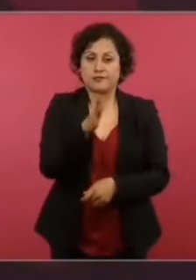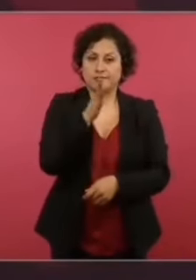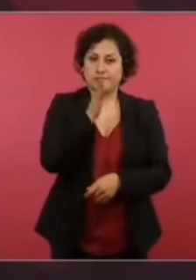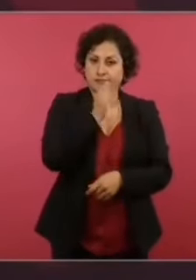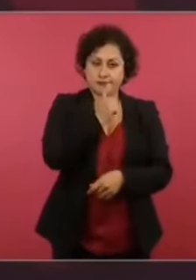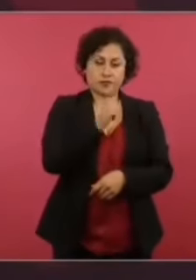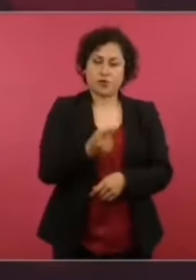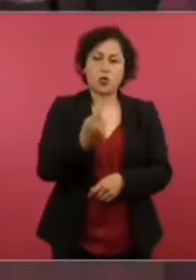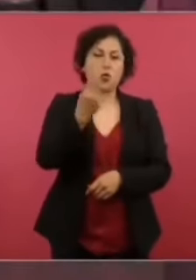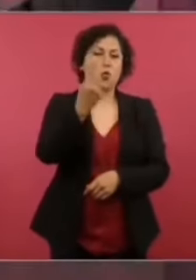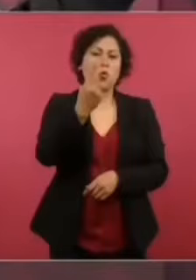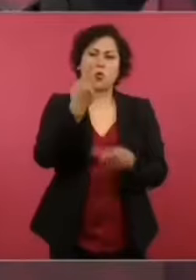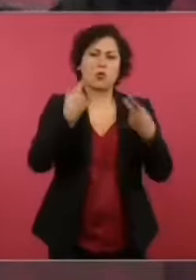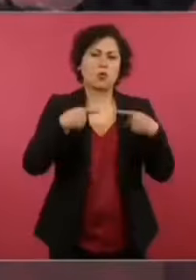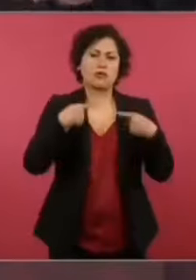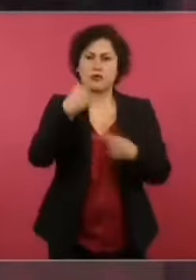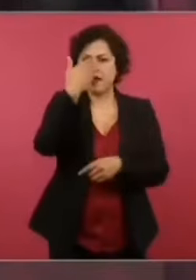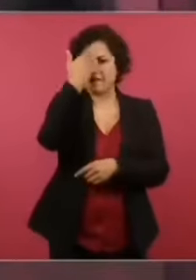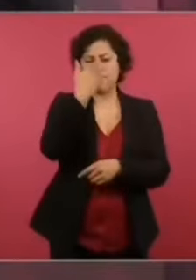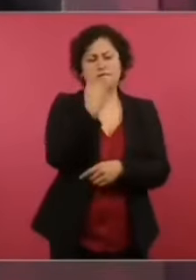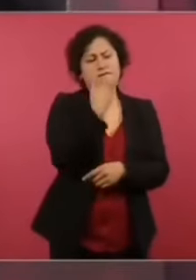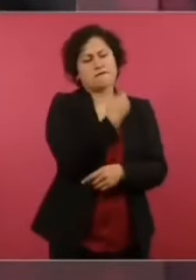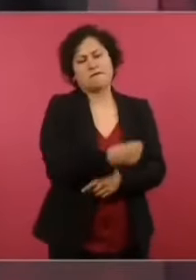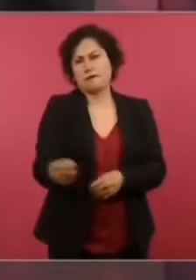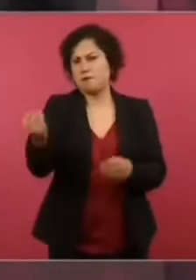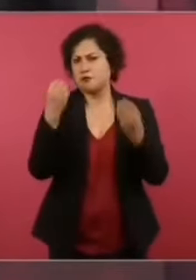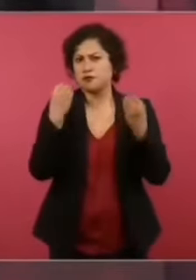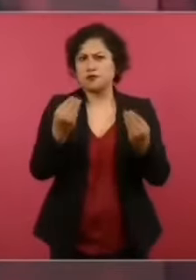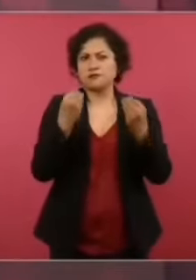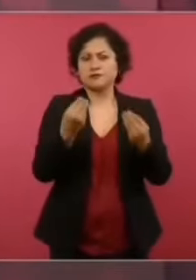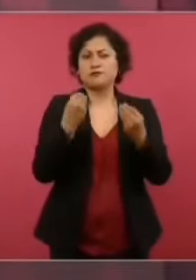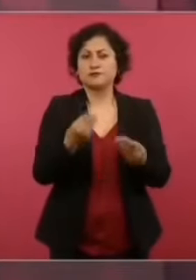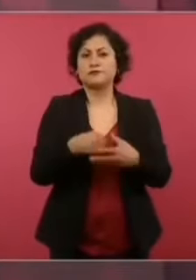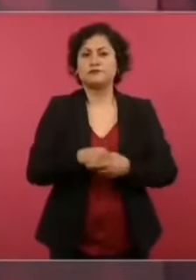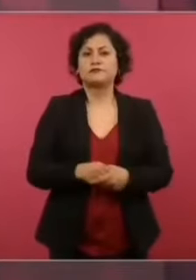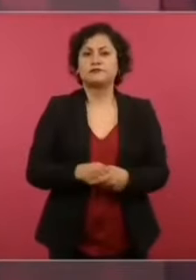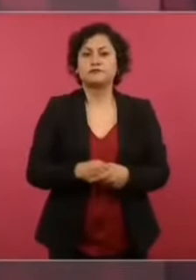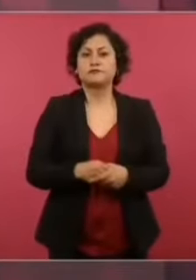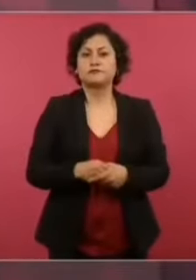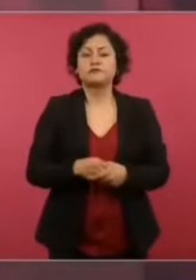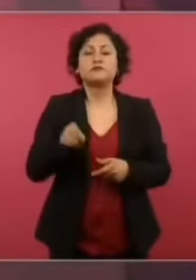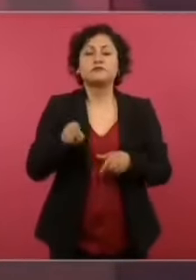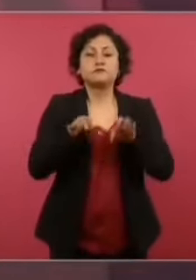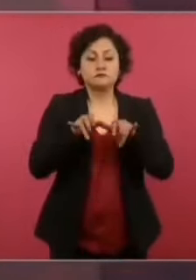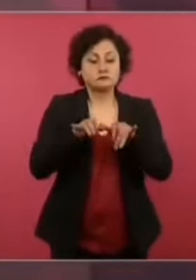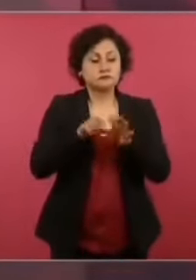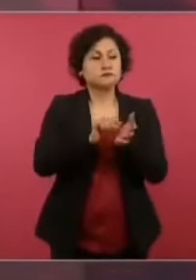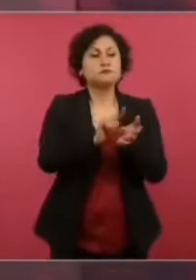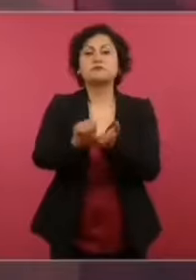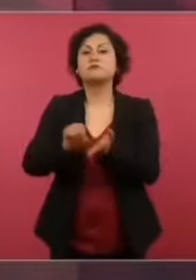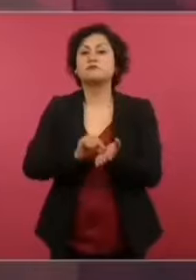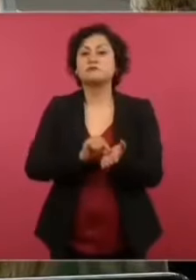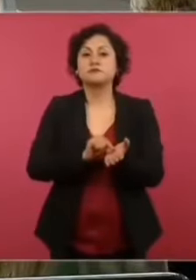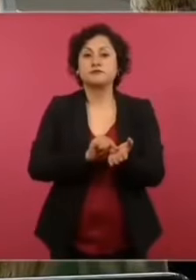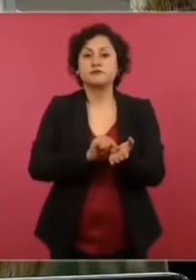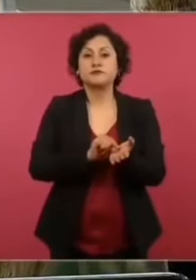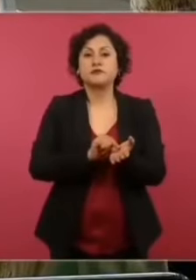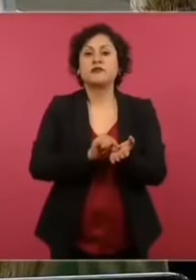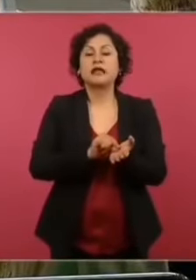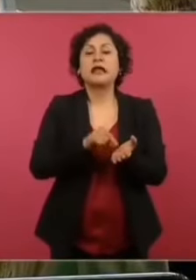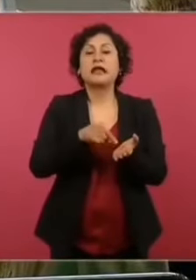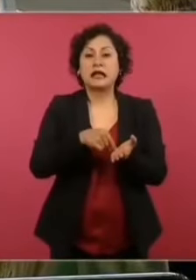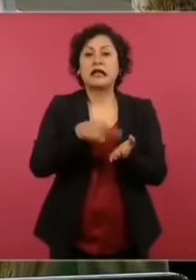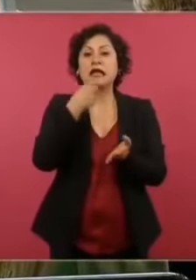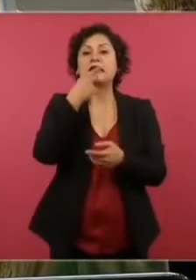una persona famosa, famosa, famosa, famosa, ya saca un tuit diciendo